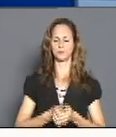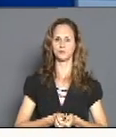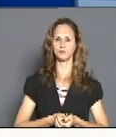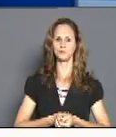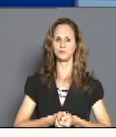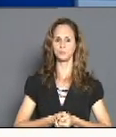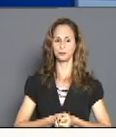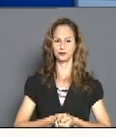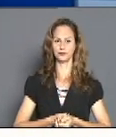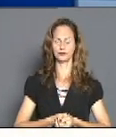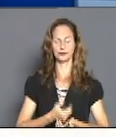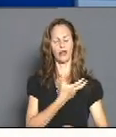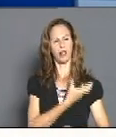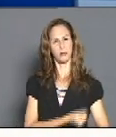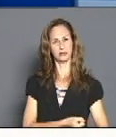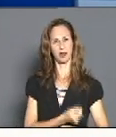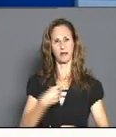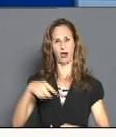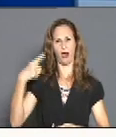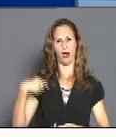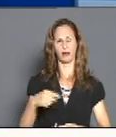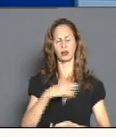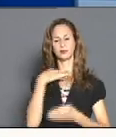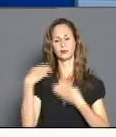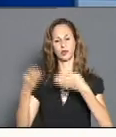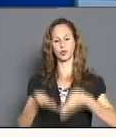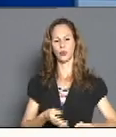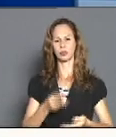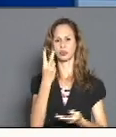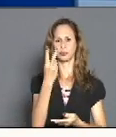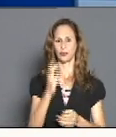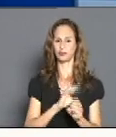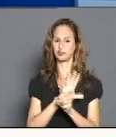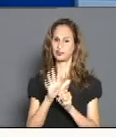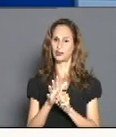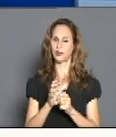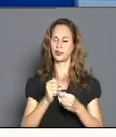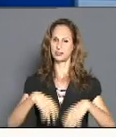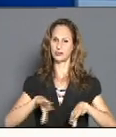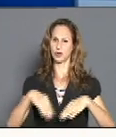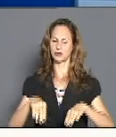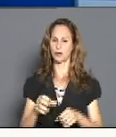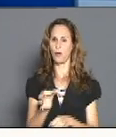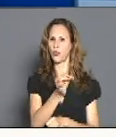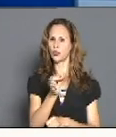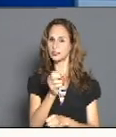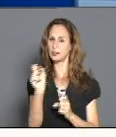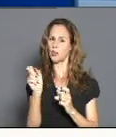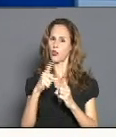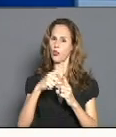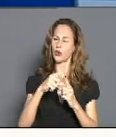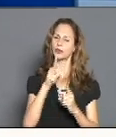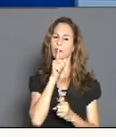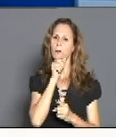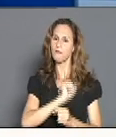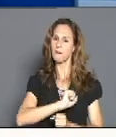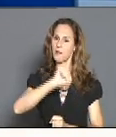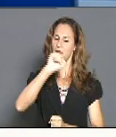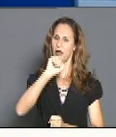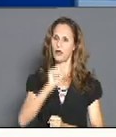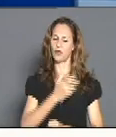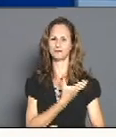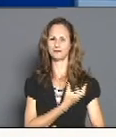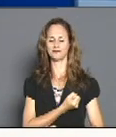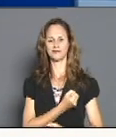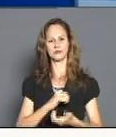lamentablemente fallecieron ayer dos personas a causa de la enfermedad. Pertenecen a los municipios de Cueto y Baguano. Desde aquí transmitimos